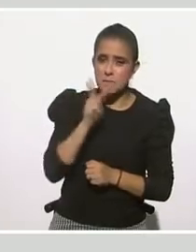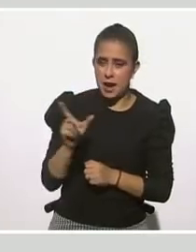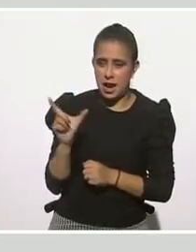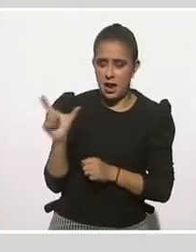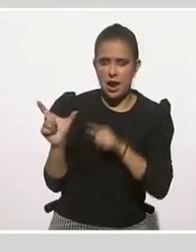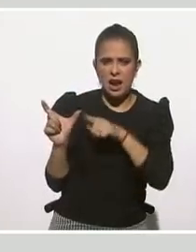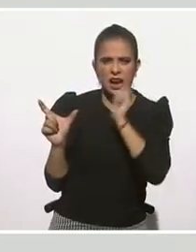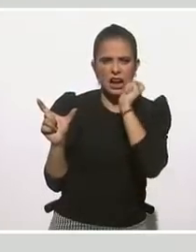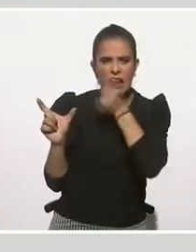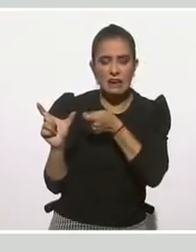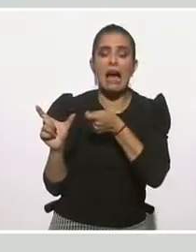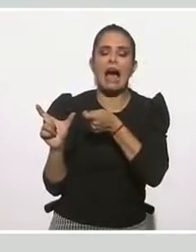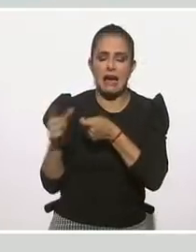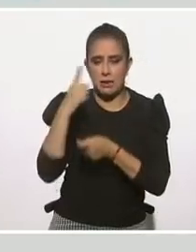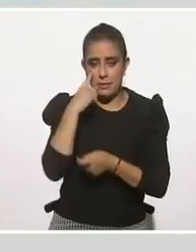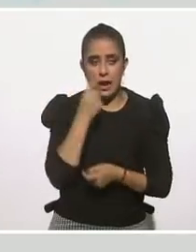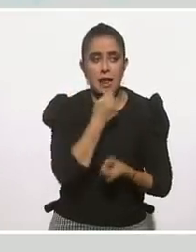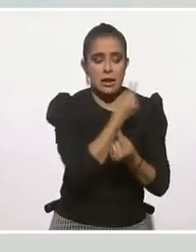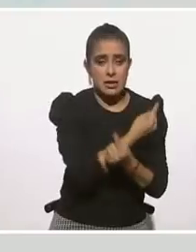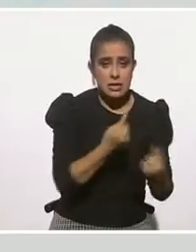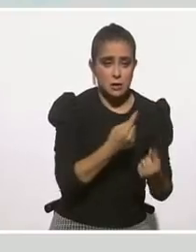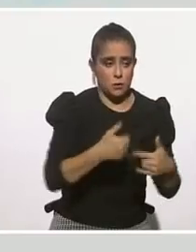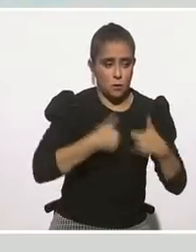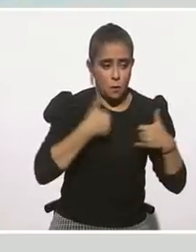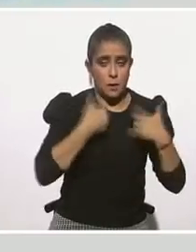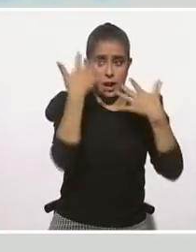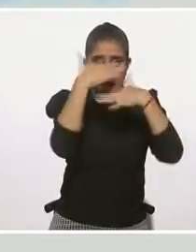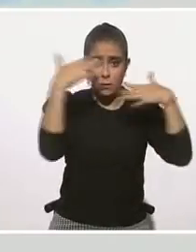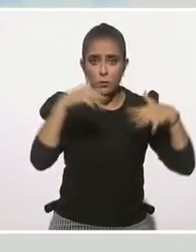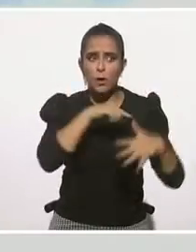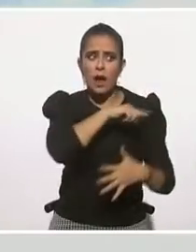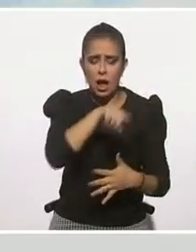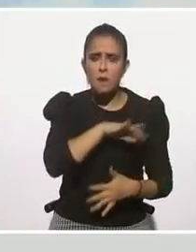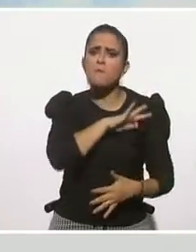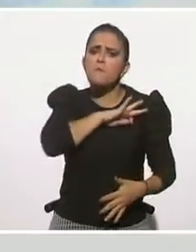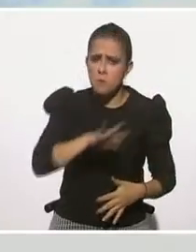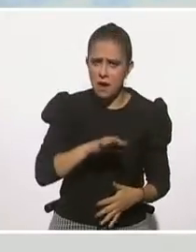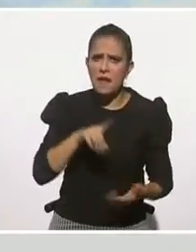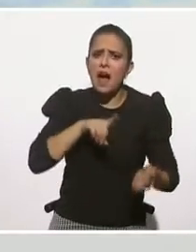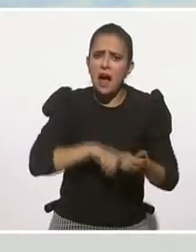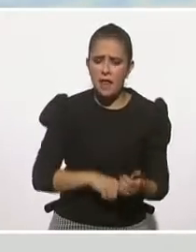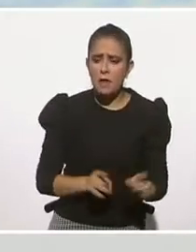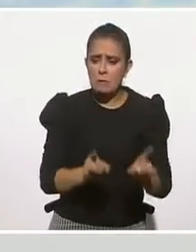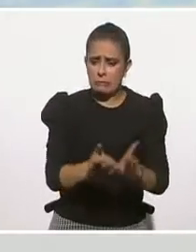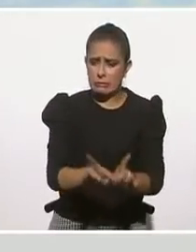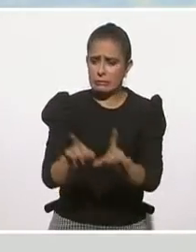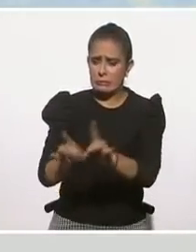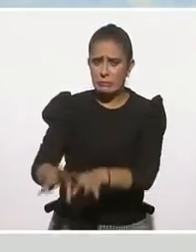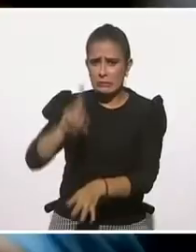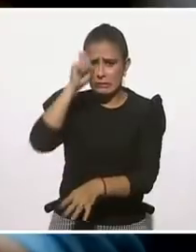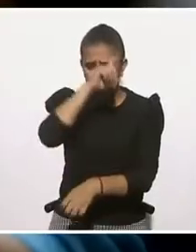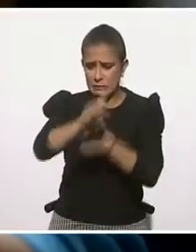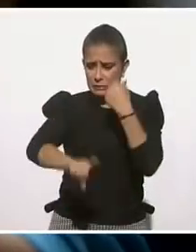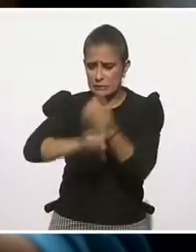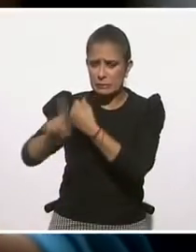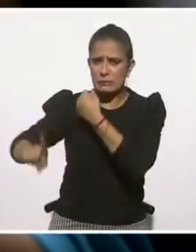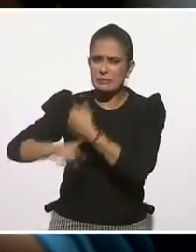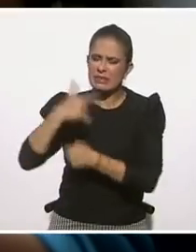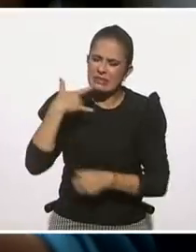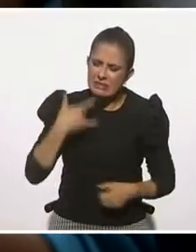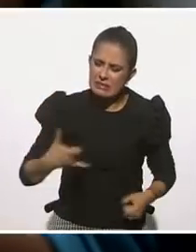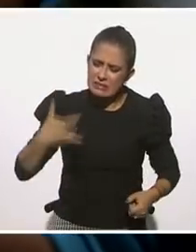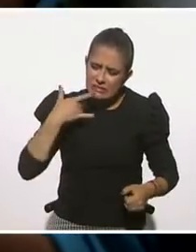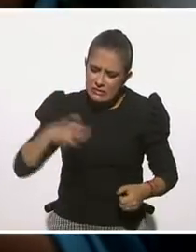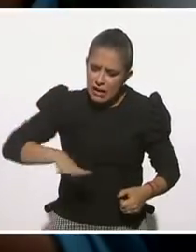dar cuenta de cómo niños, adolescentes y adultos son capaces de sobrevivir y superar adversidades a pesar de